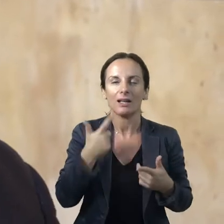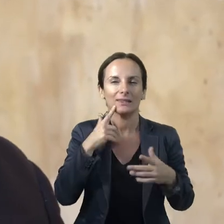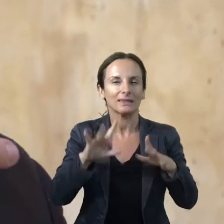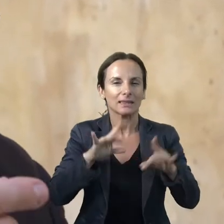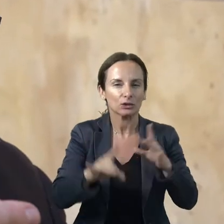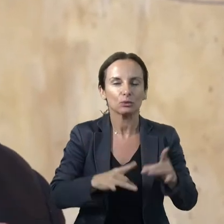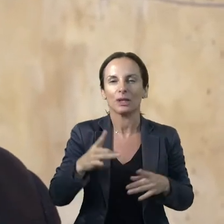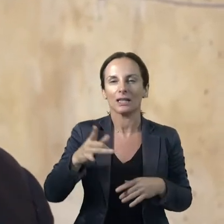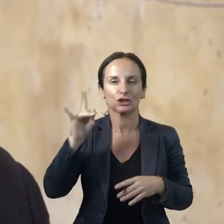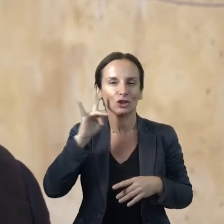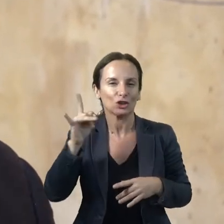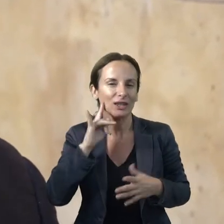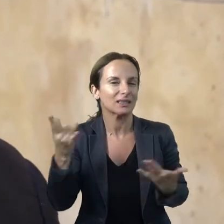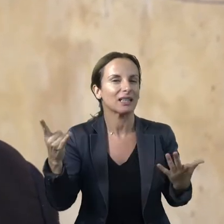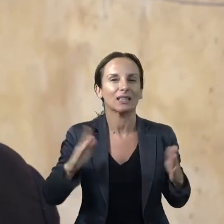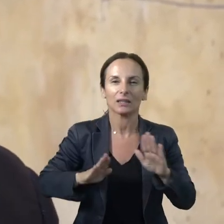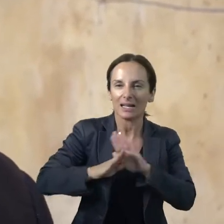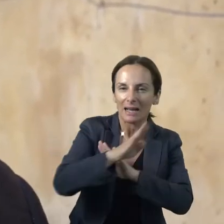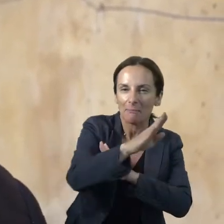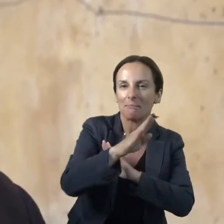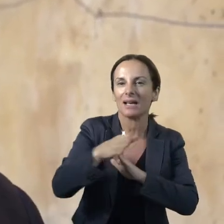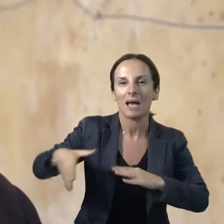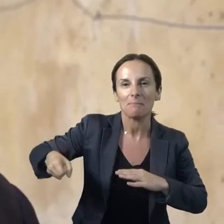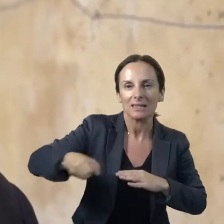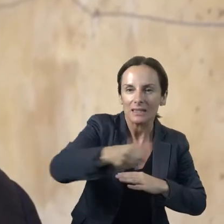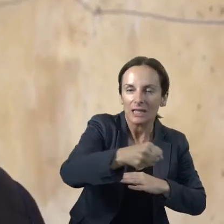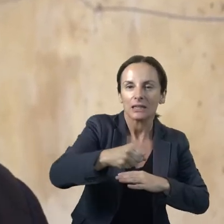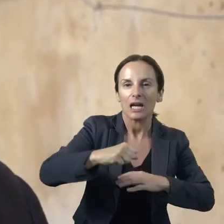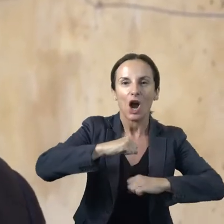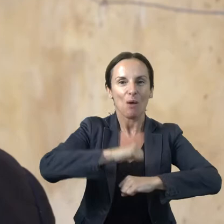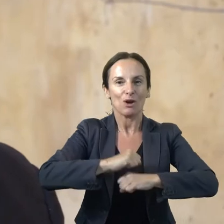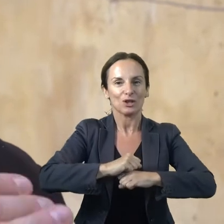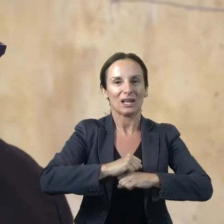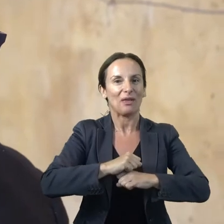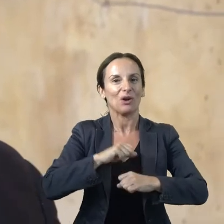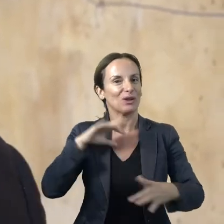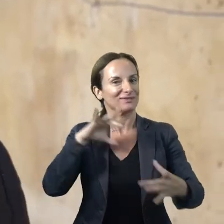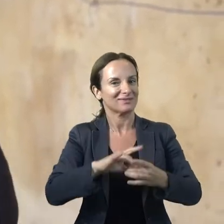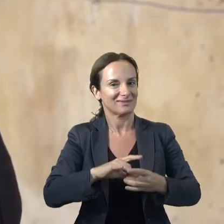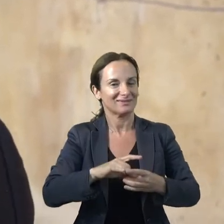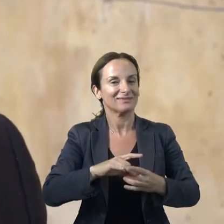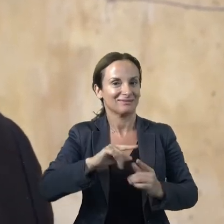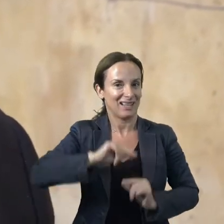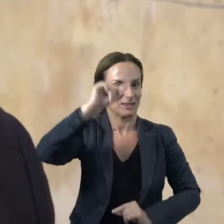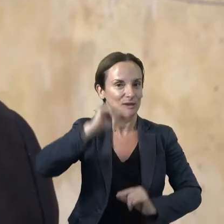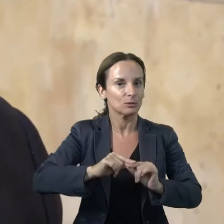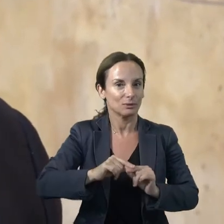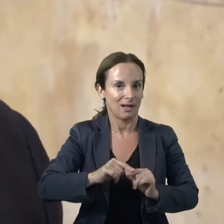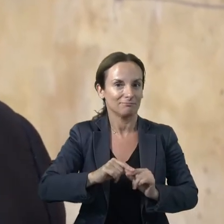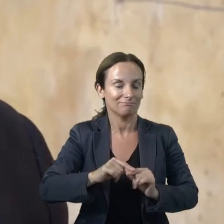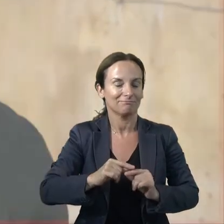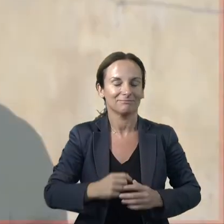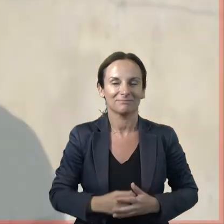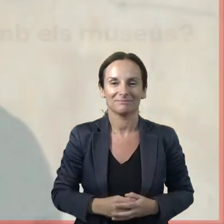texturas, sonidos, rampas, ascensores, pasamanos, mostradores a doblar, todo esto quede una manera